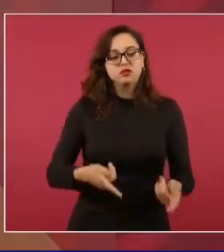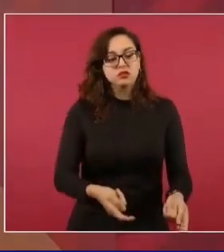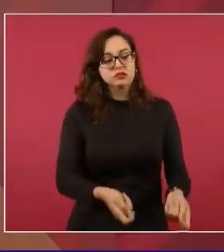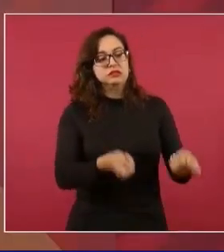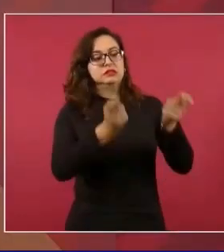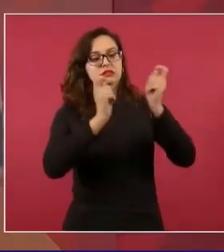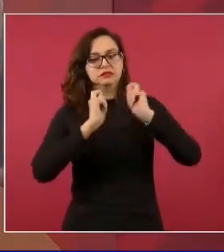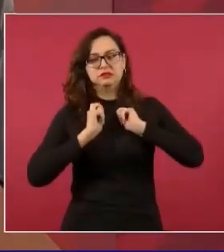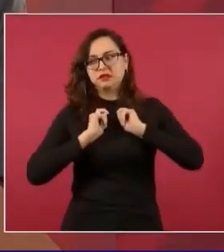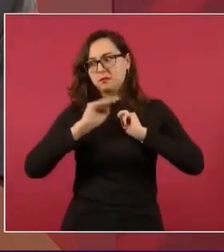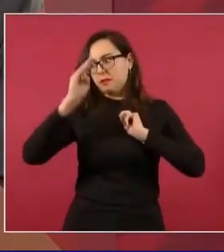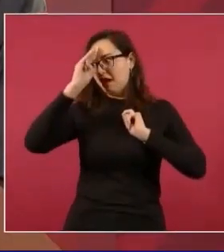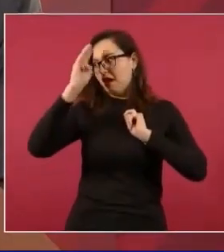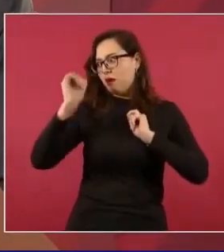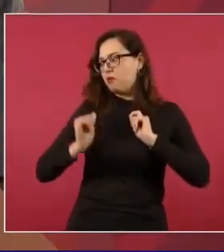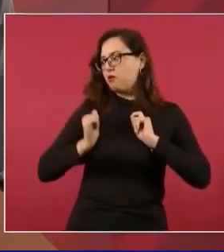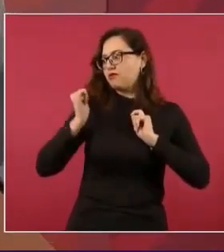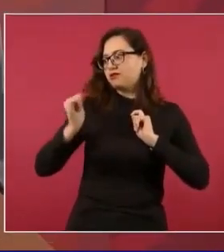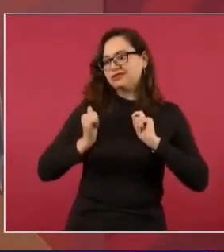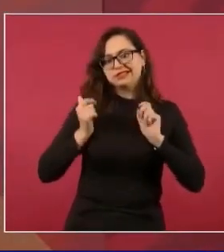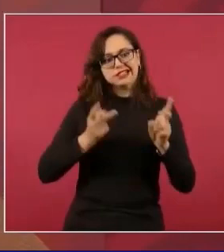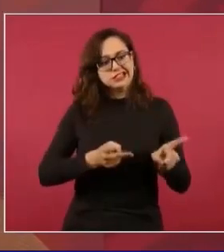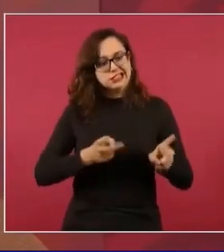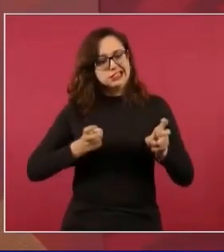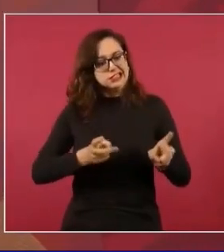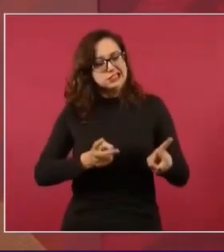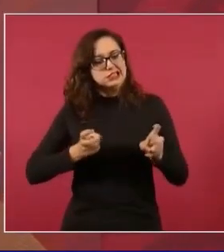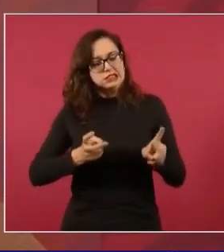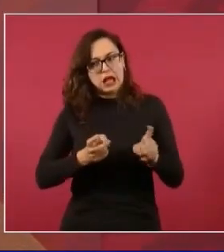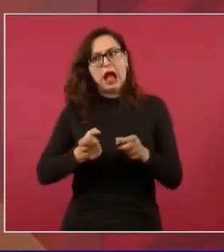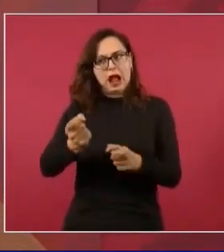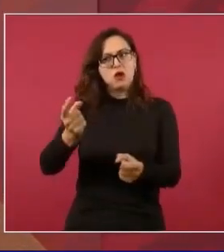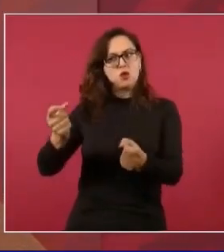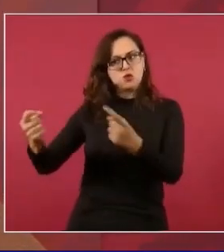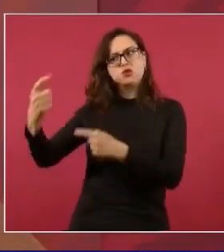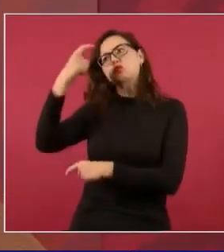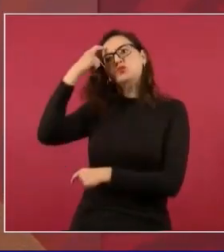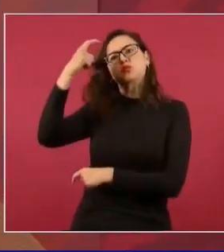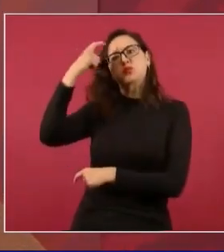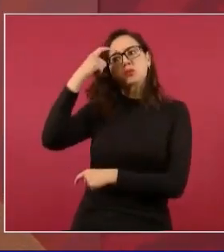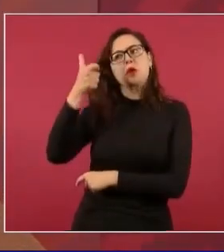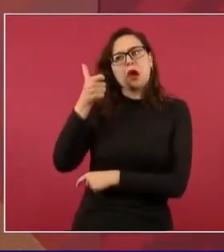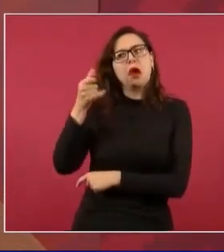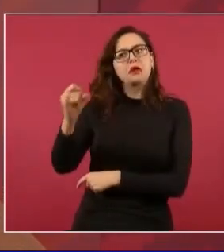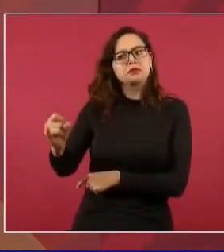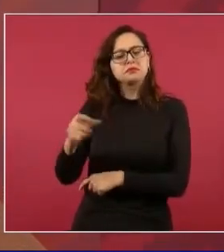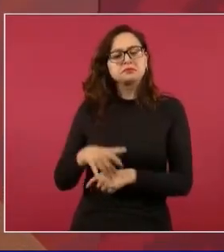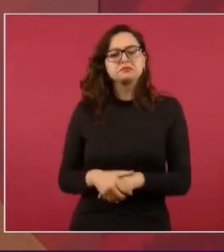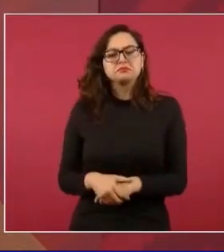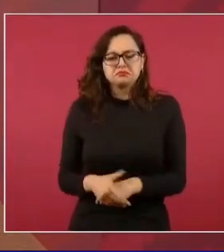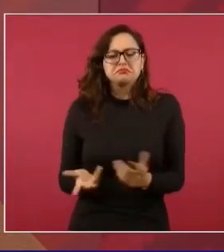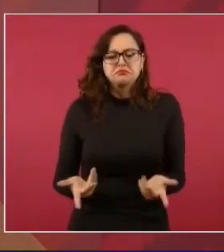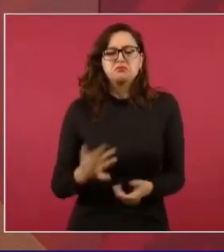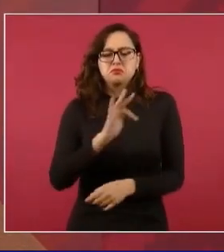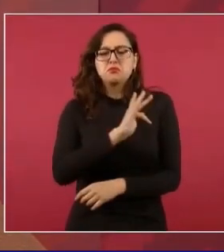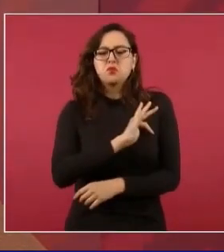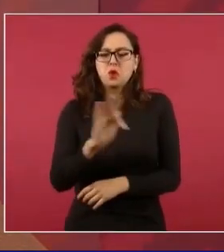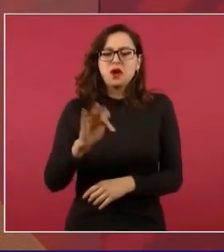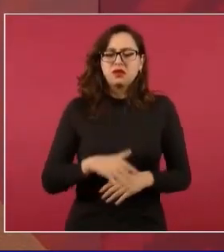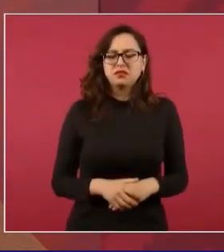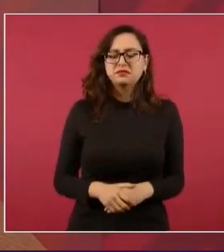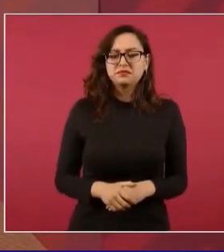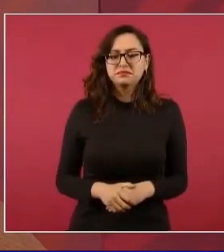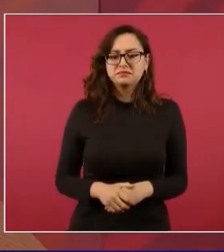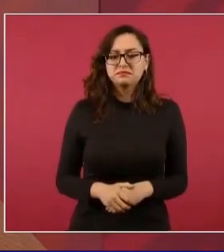lo puede hacer y hasta correr con suerte de que no lo descubran